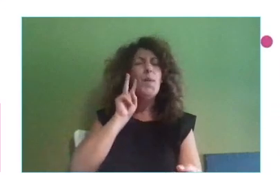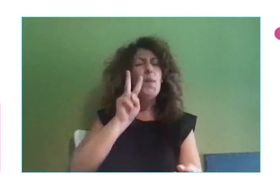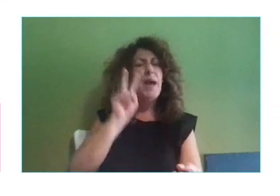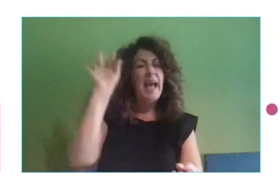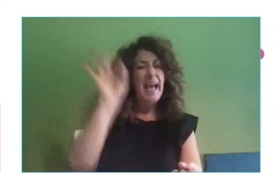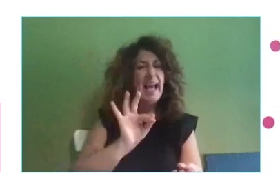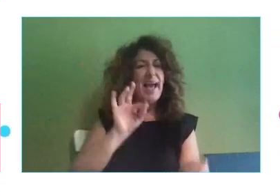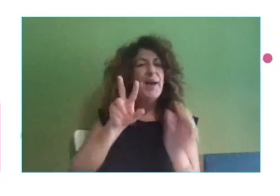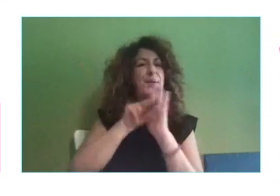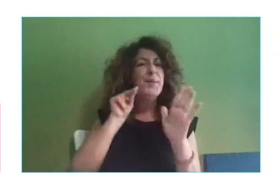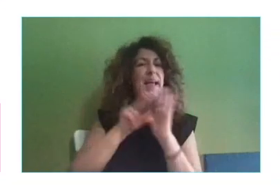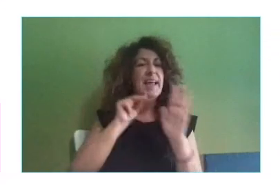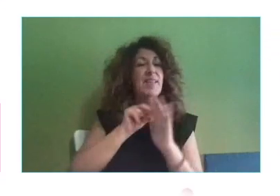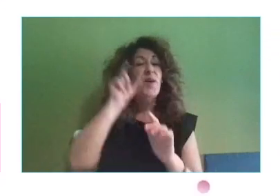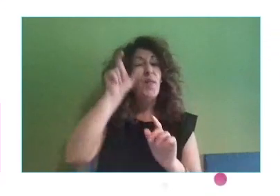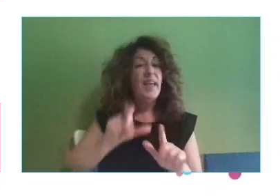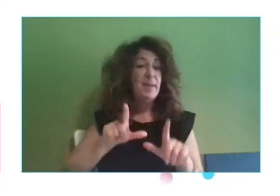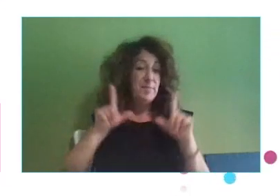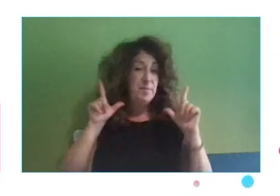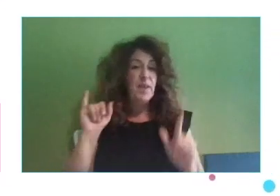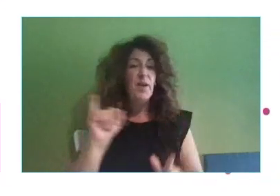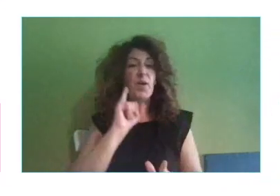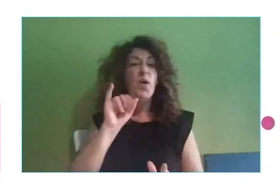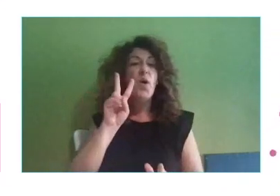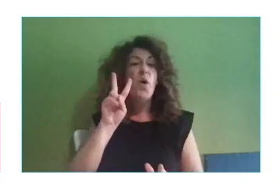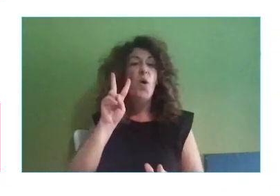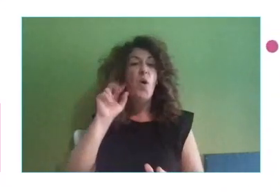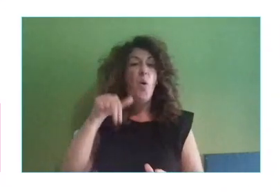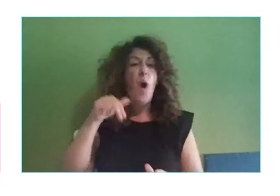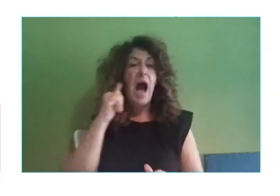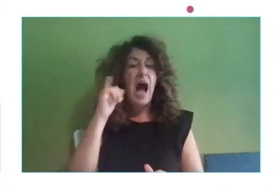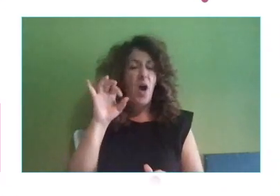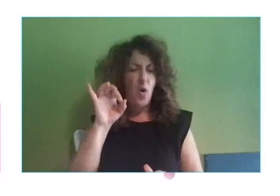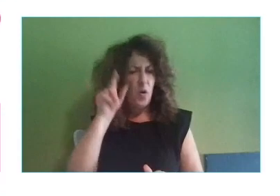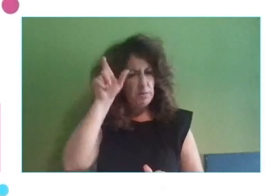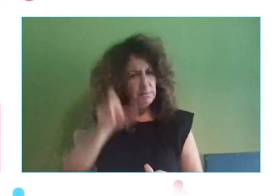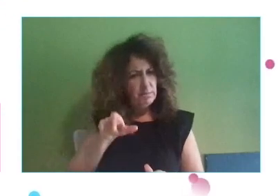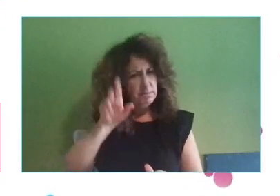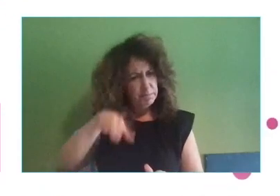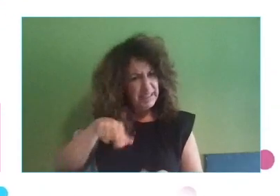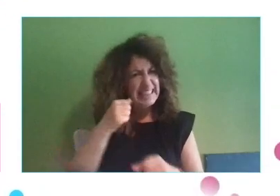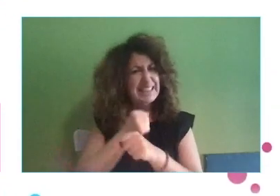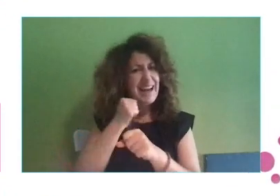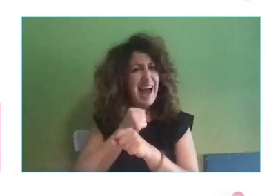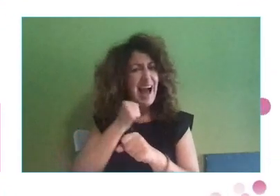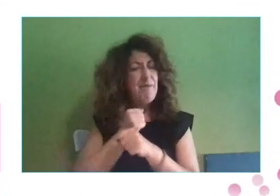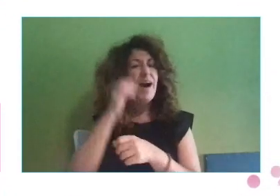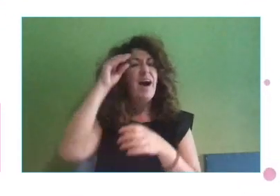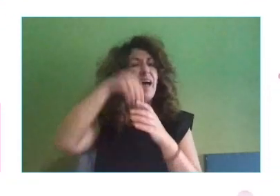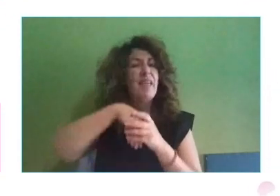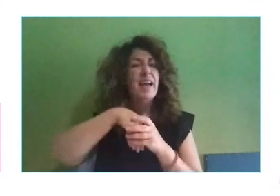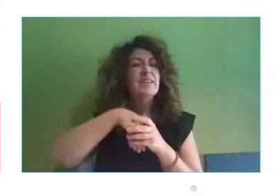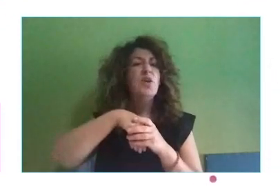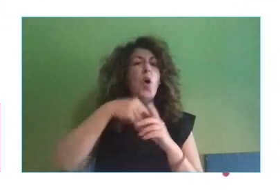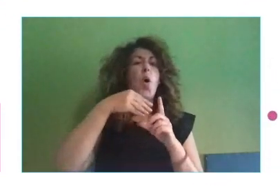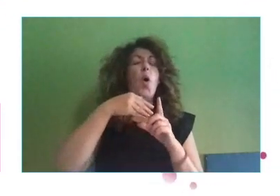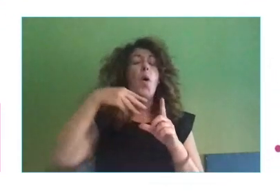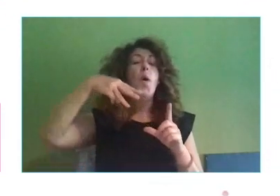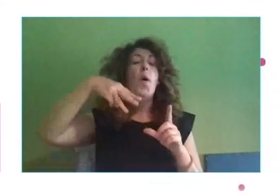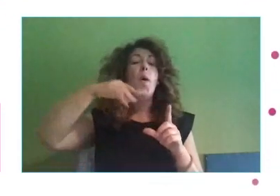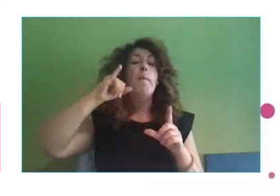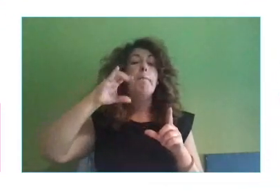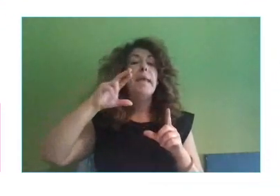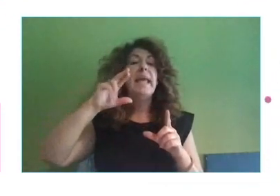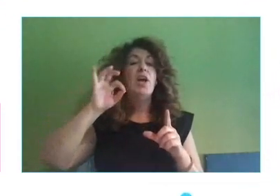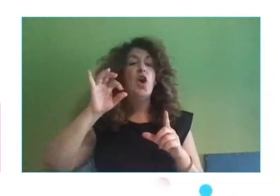persona de Juanjo, que es un trabajador, actualmente trabaja en Microsoft Irlanda, aunque cuando grabamos el vídeo estaba en otra